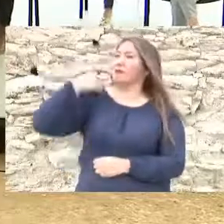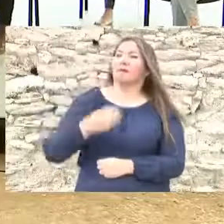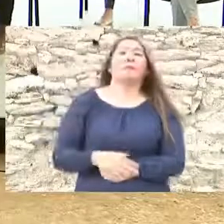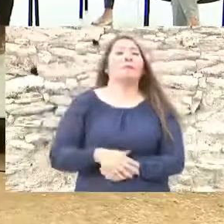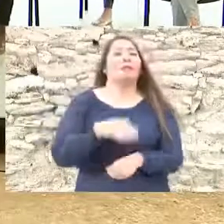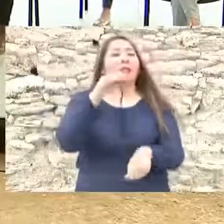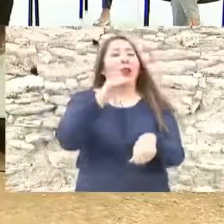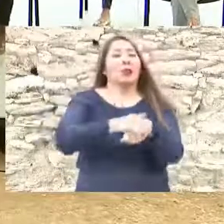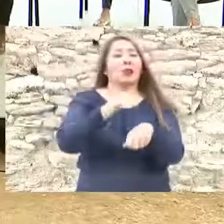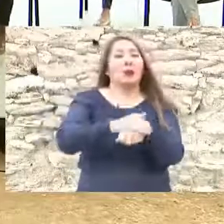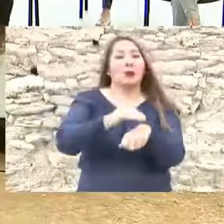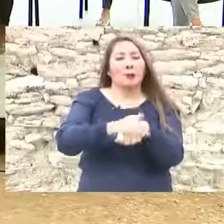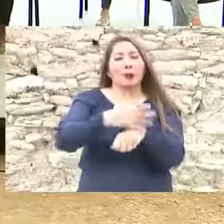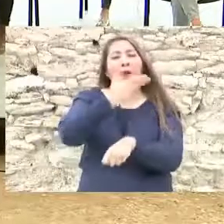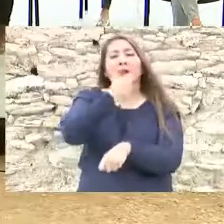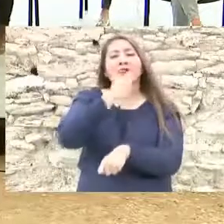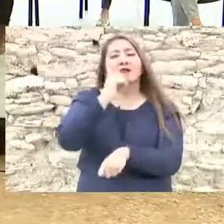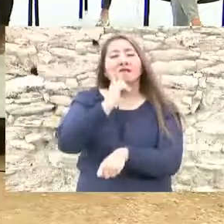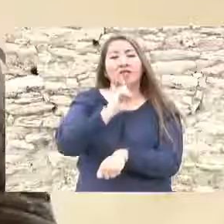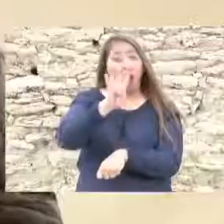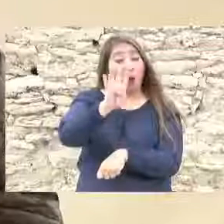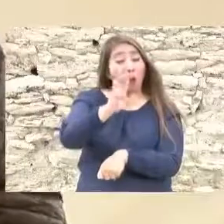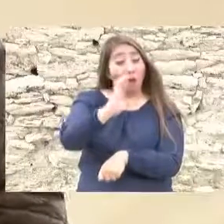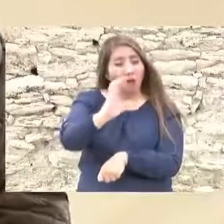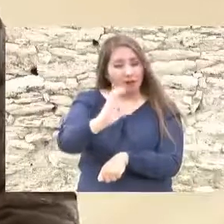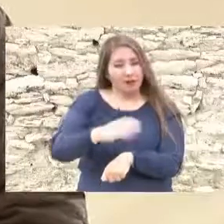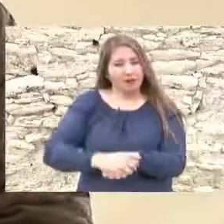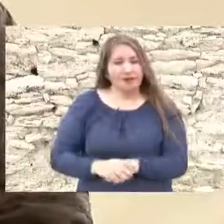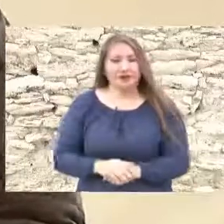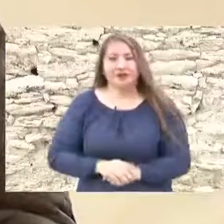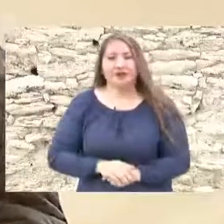Amigas amigos de Cuatrociénegas